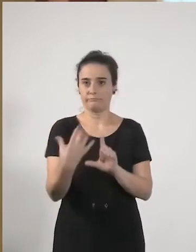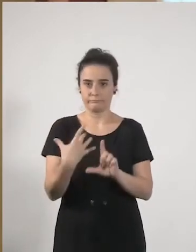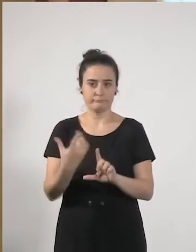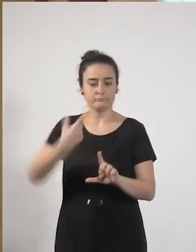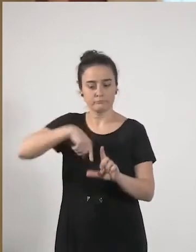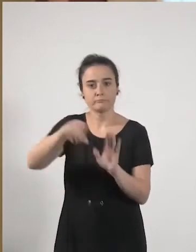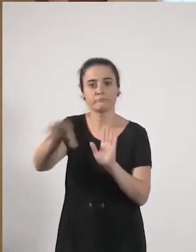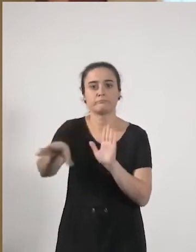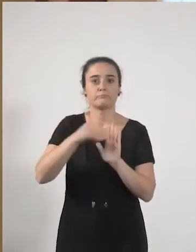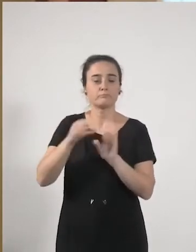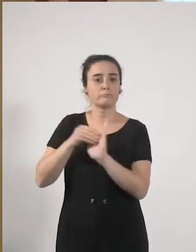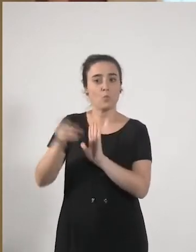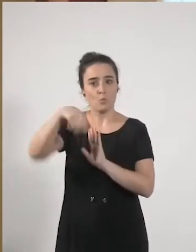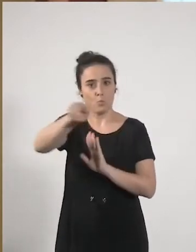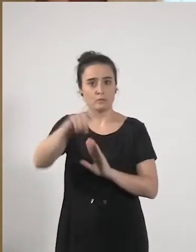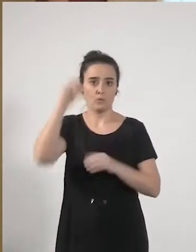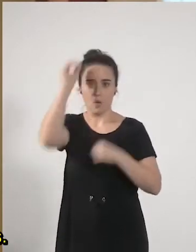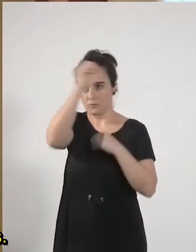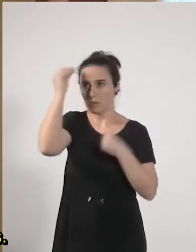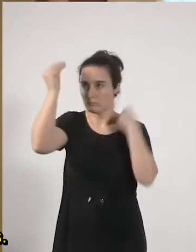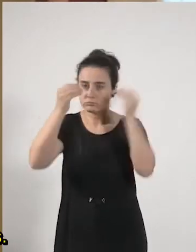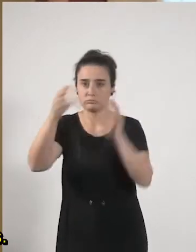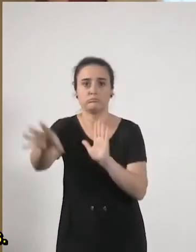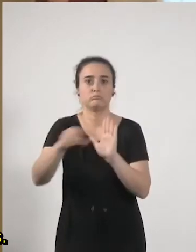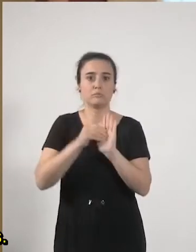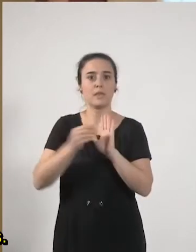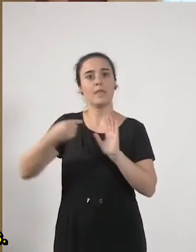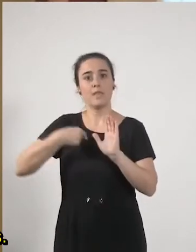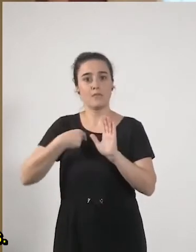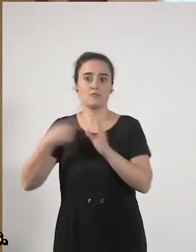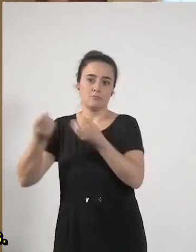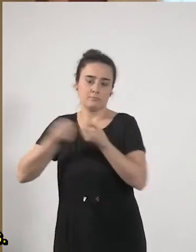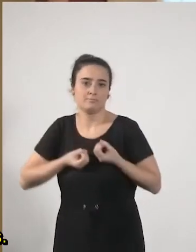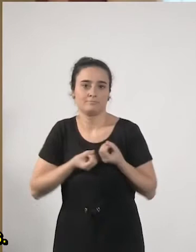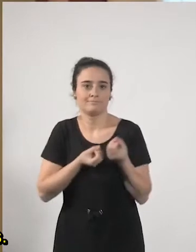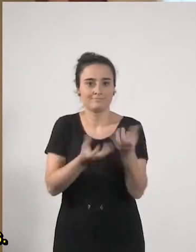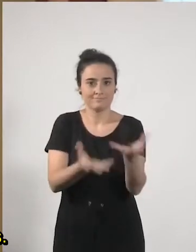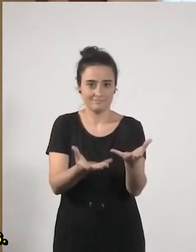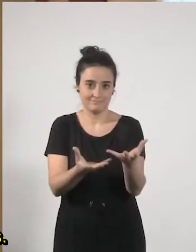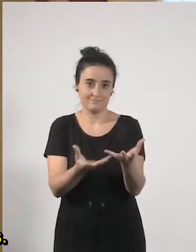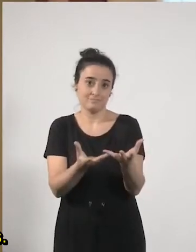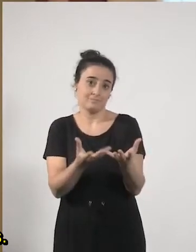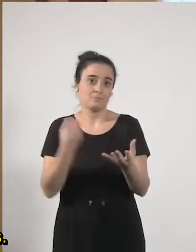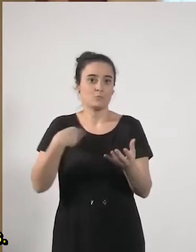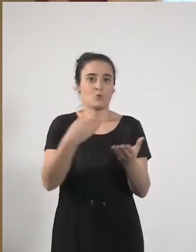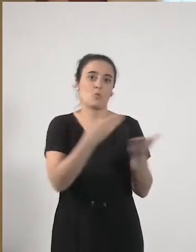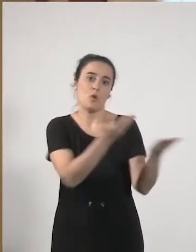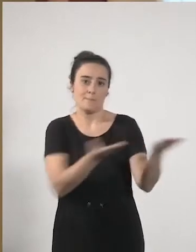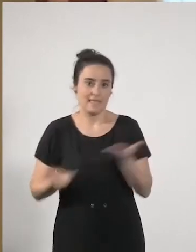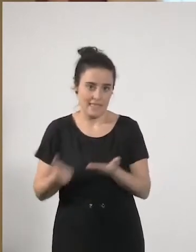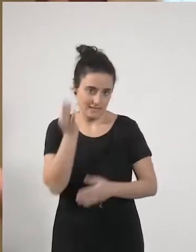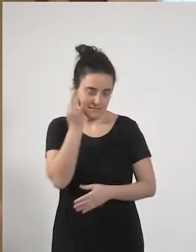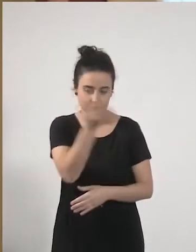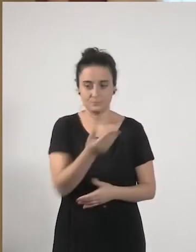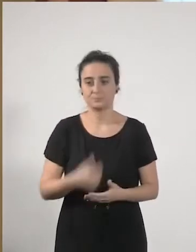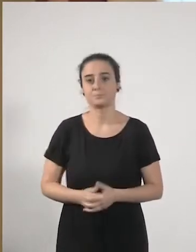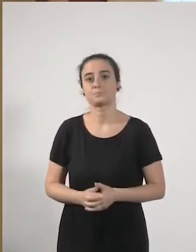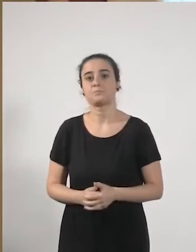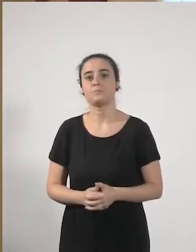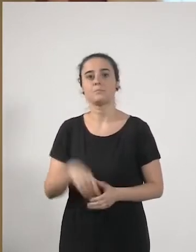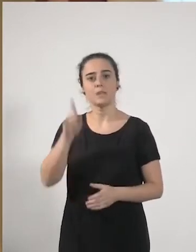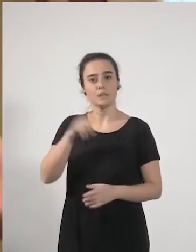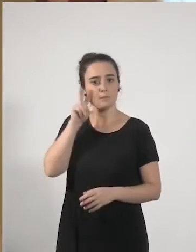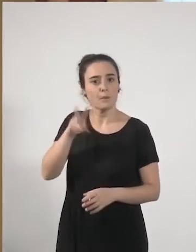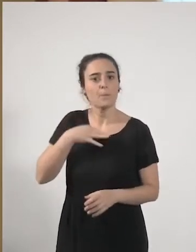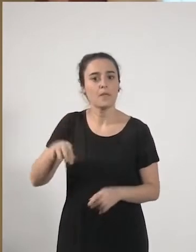a ir recogiendo vuestras aportaciones y yo me encargaré de ir transmitiéndoselas a las invitadas. Podéis ver también